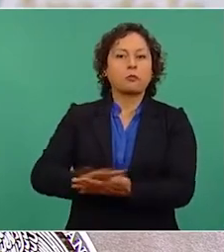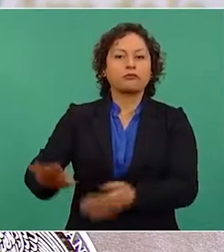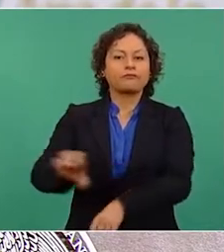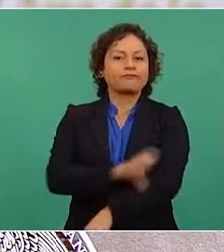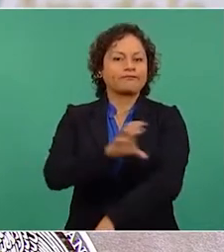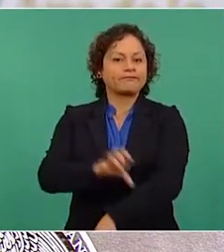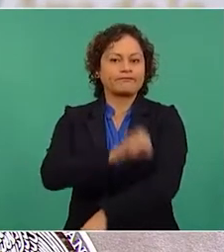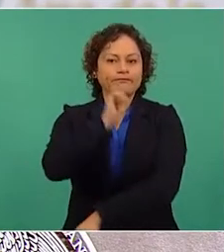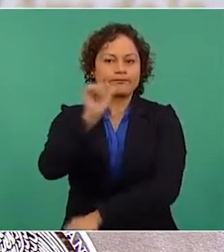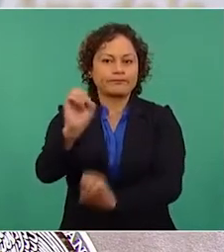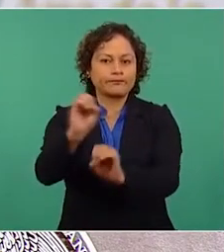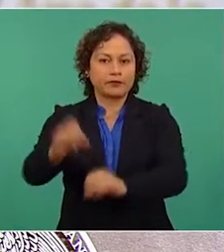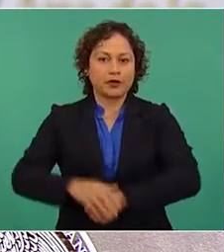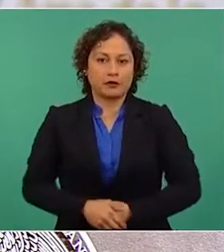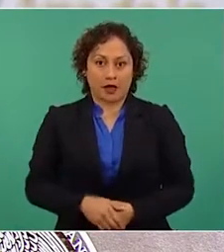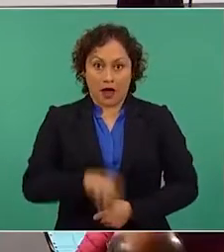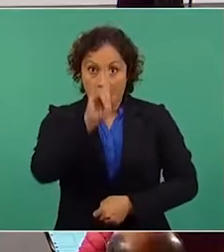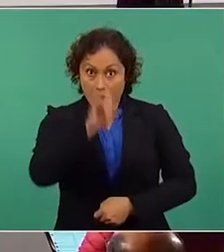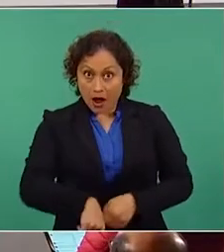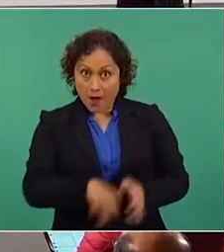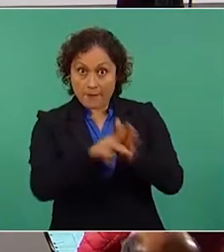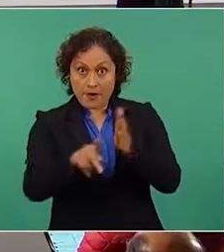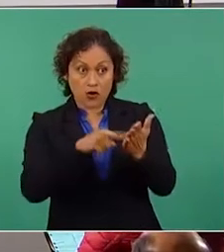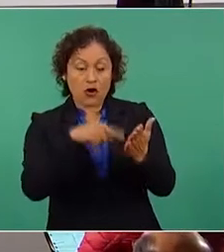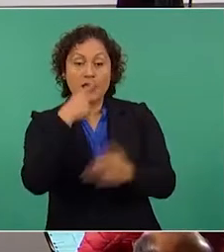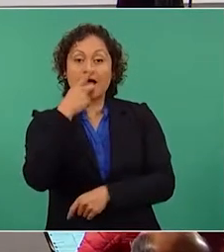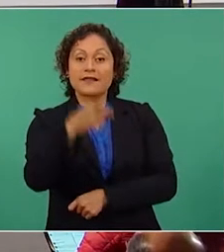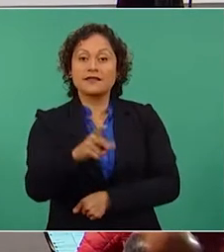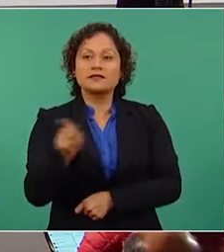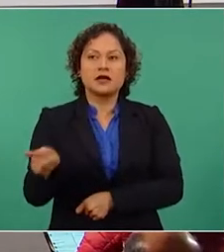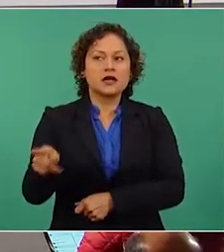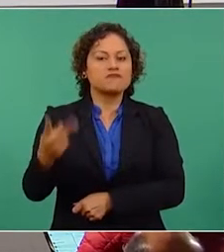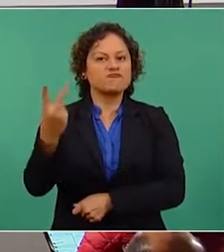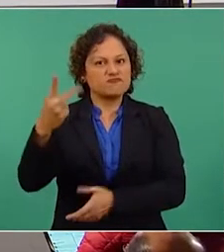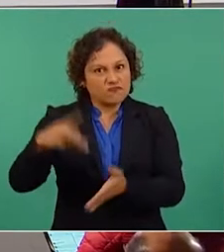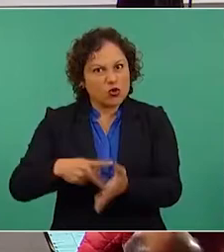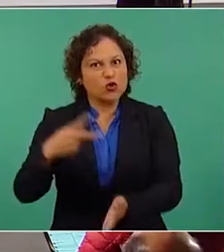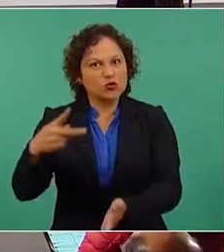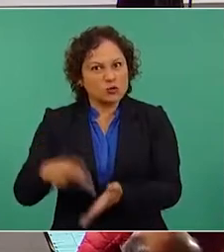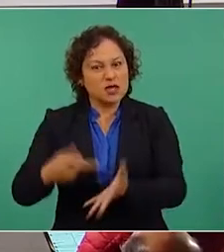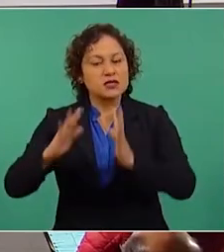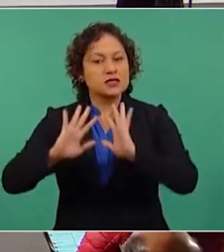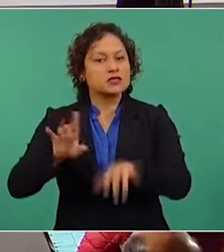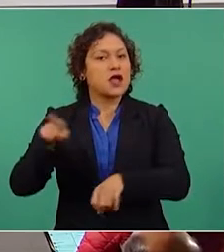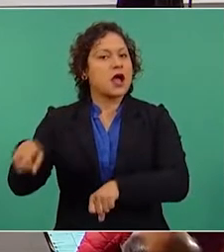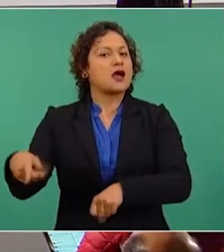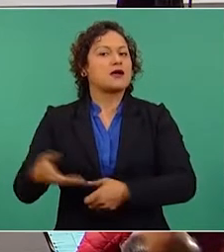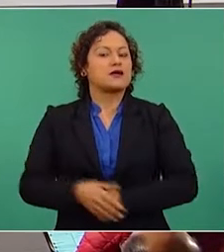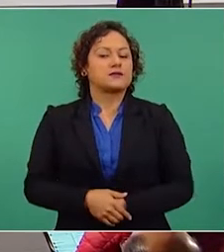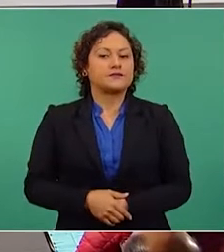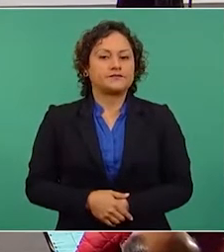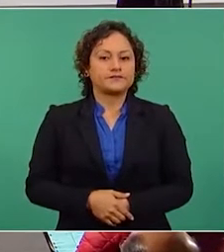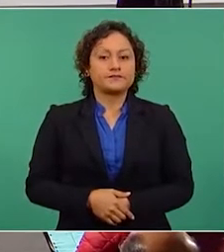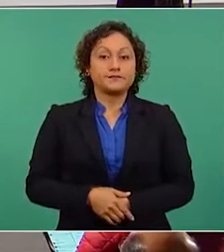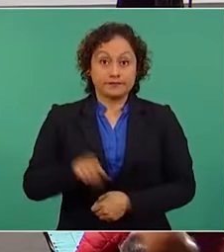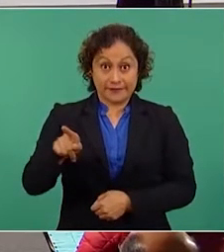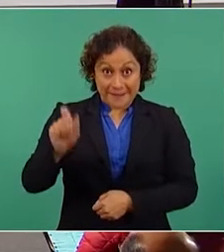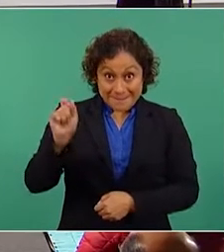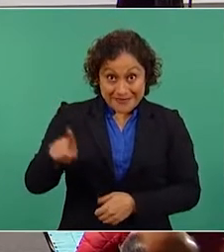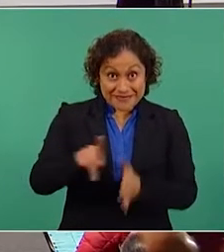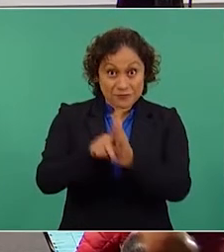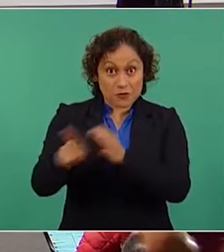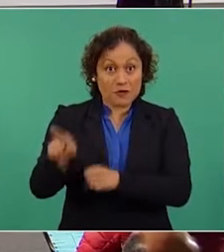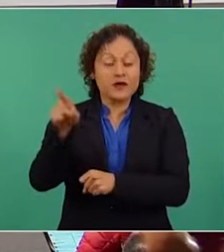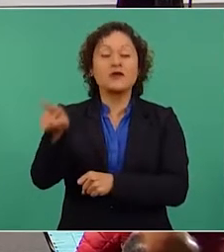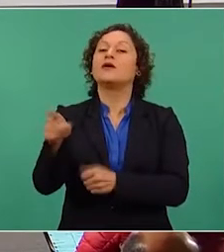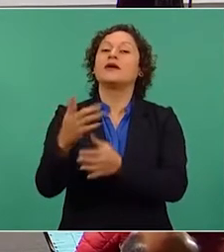periodística señala que es la segunda vez que esto ocurriría en la central nuclear. El país incluso agregaba que se